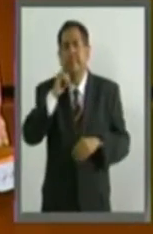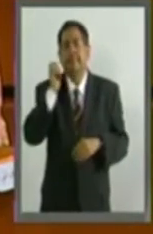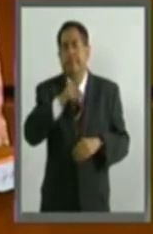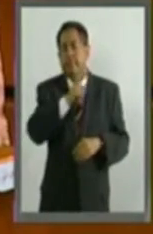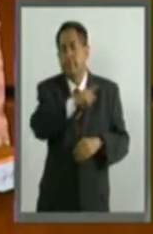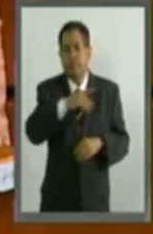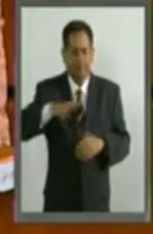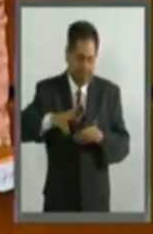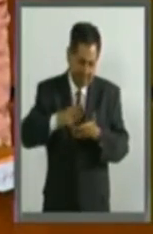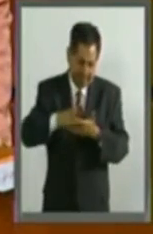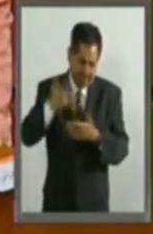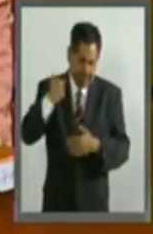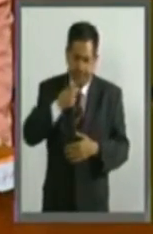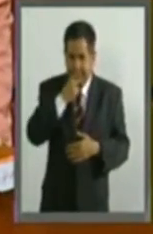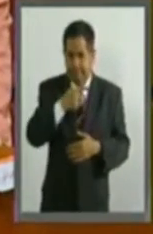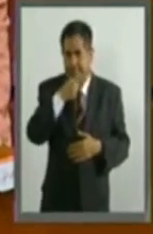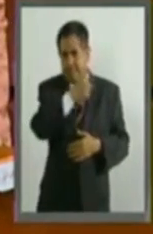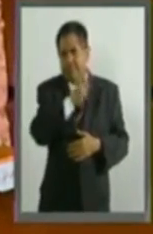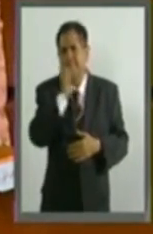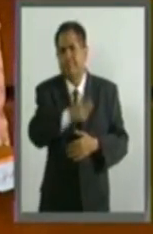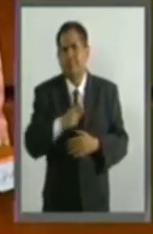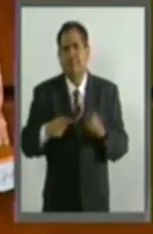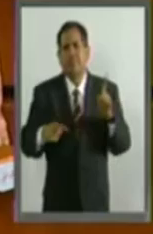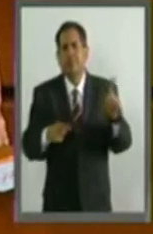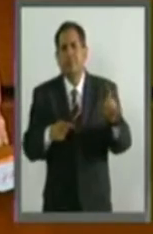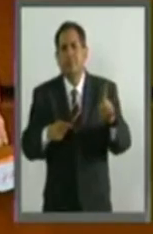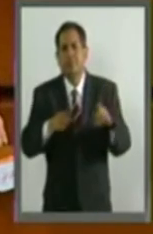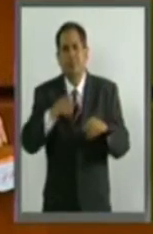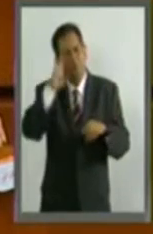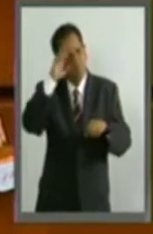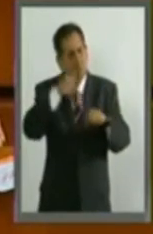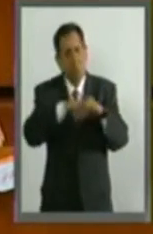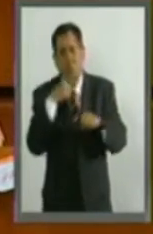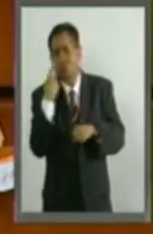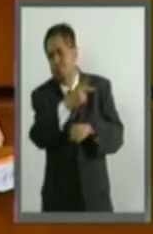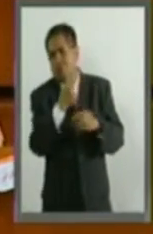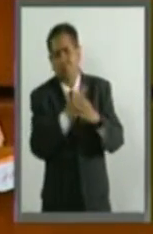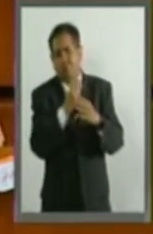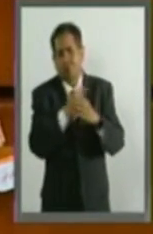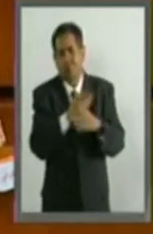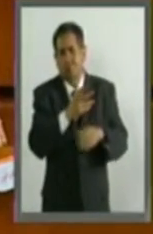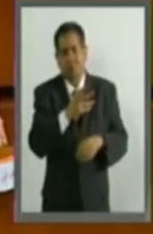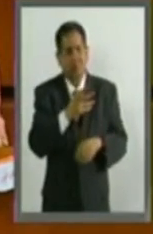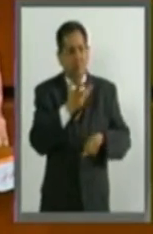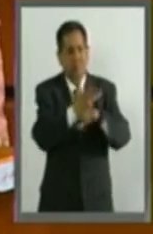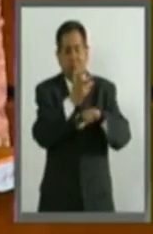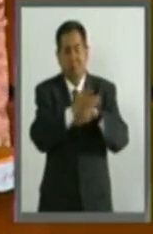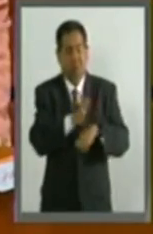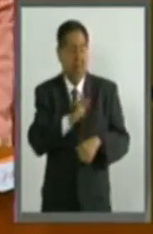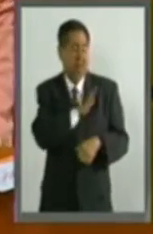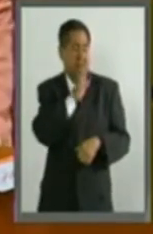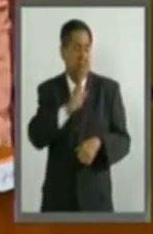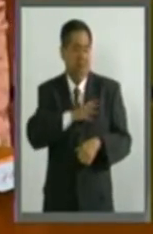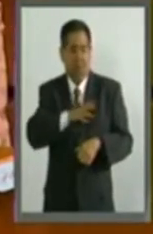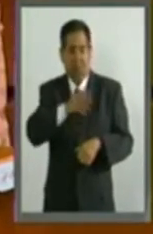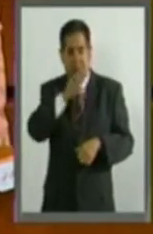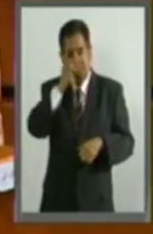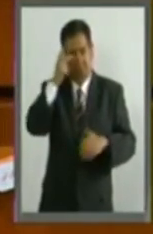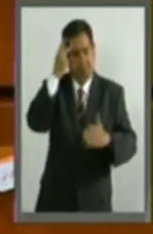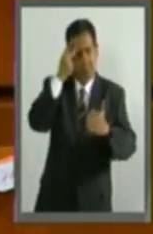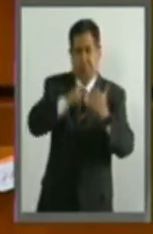lo dije aquí en la tribuna, lo que es parte de la cultura norteamericana, blanca, anglosajona y protestante,